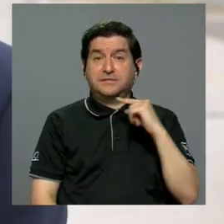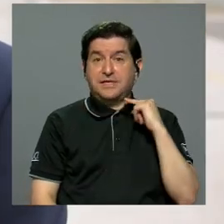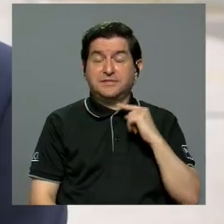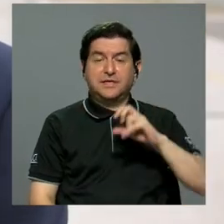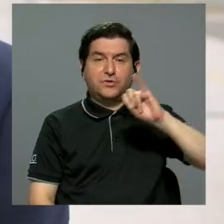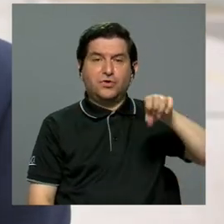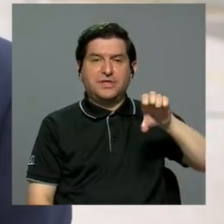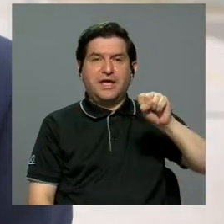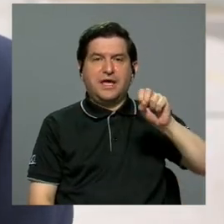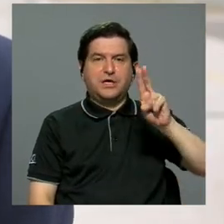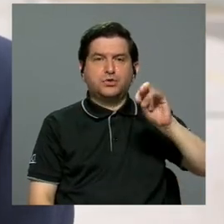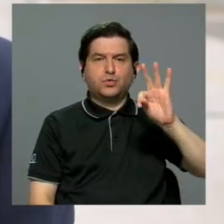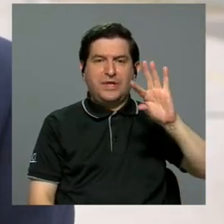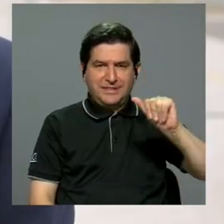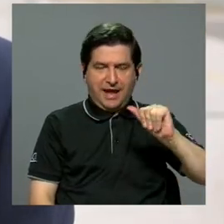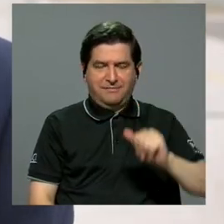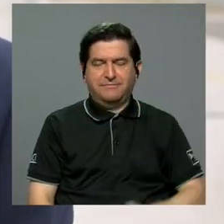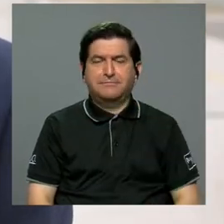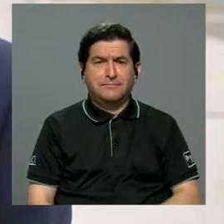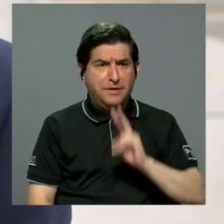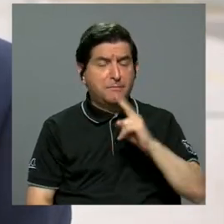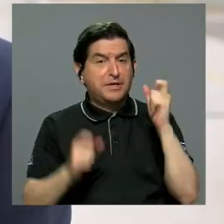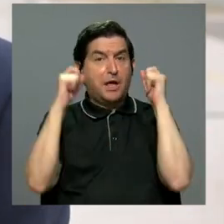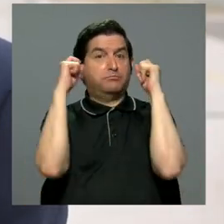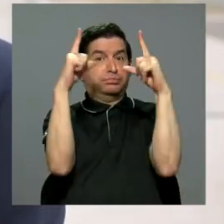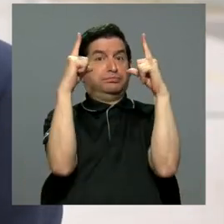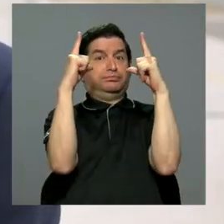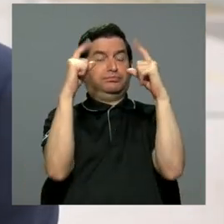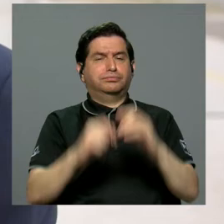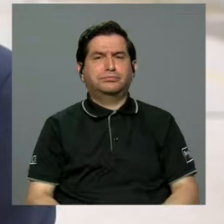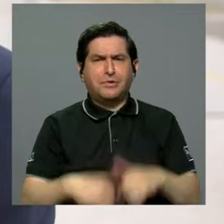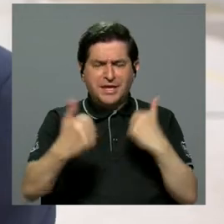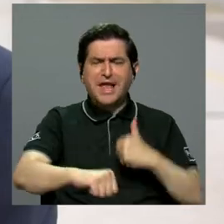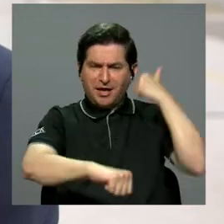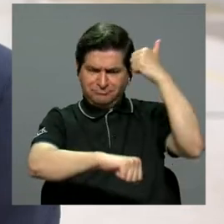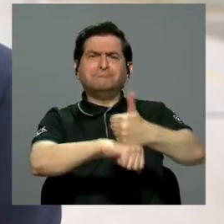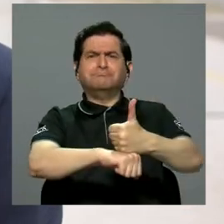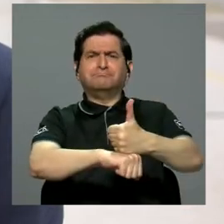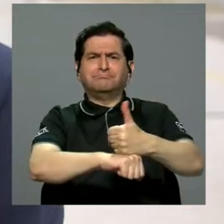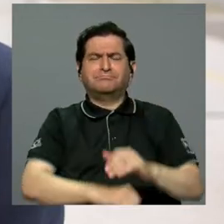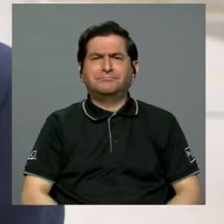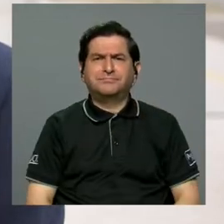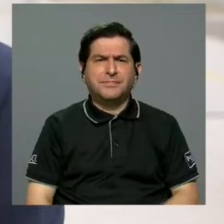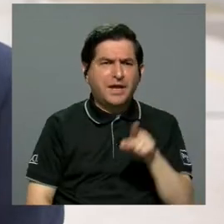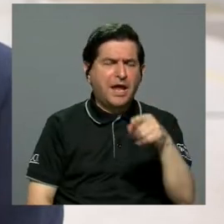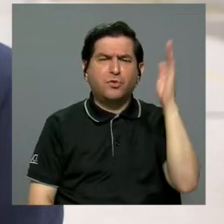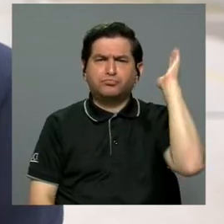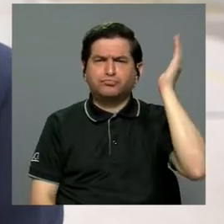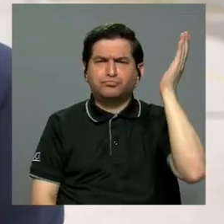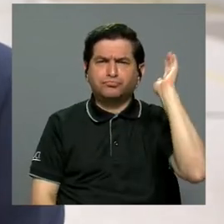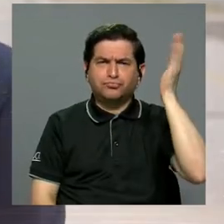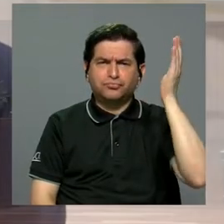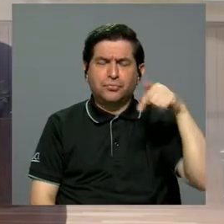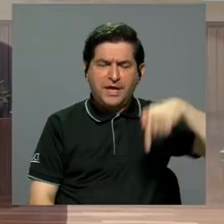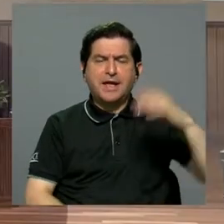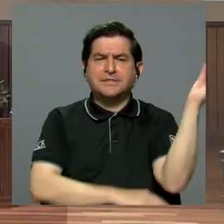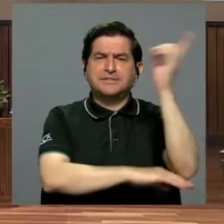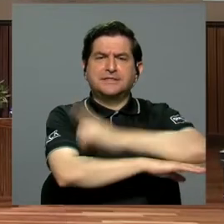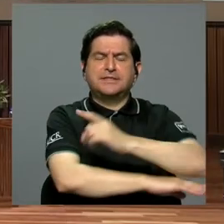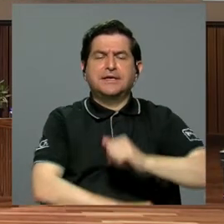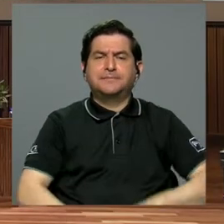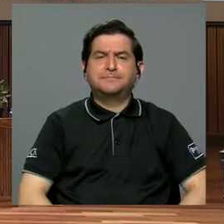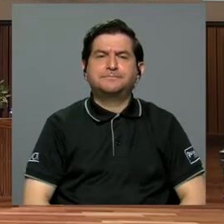jesuita, es realmente impresionante y ha quedado plasmado en su discurso el día